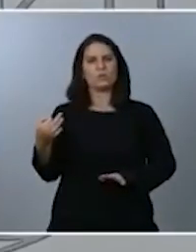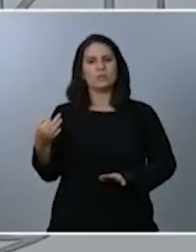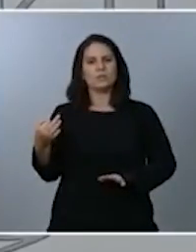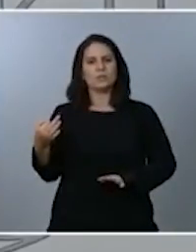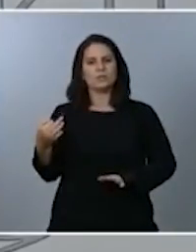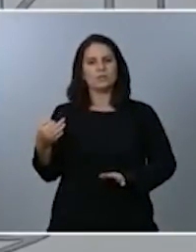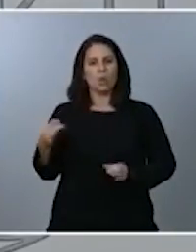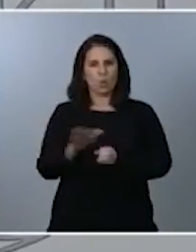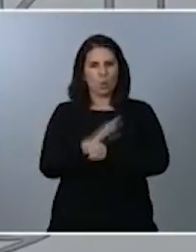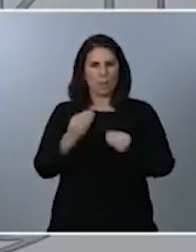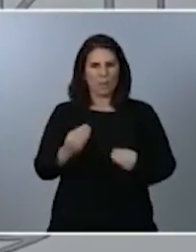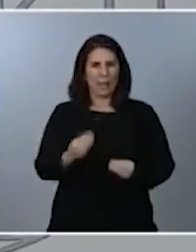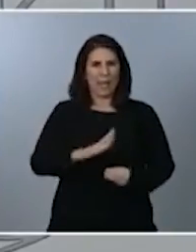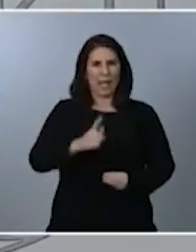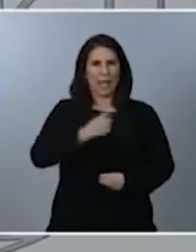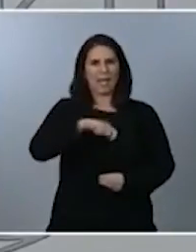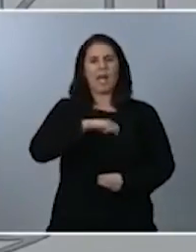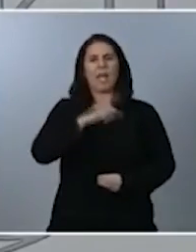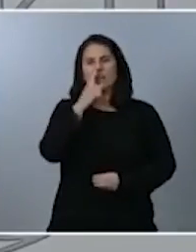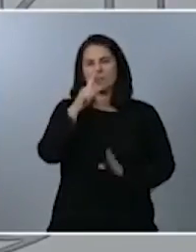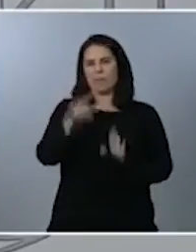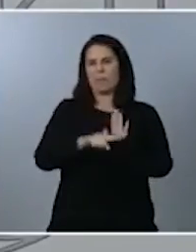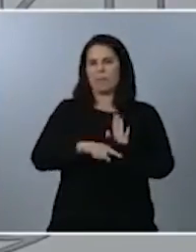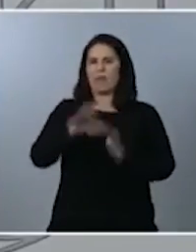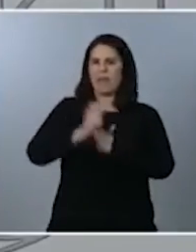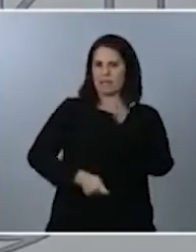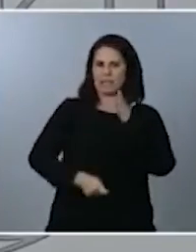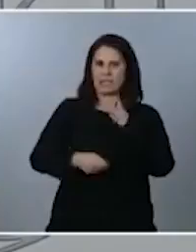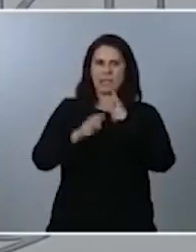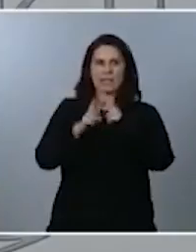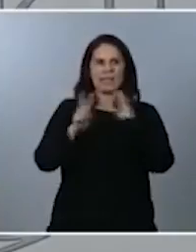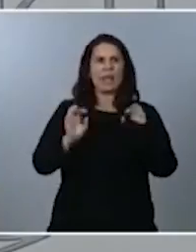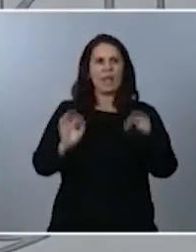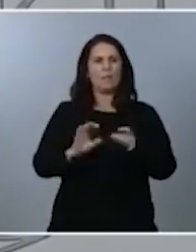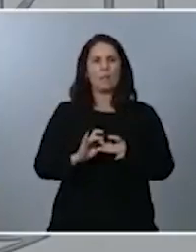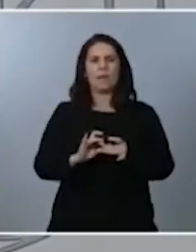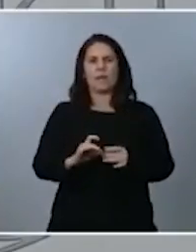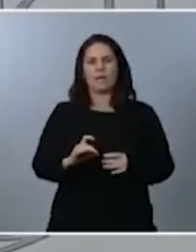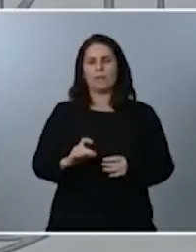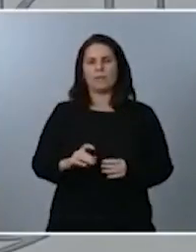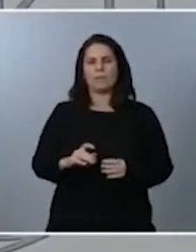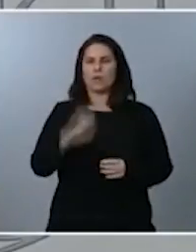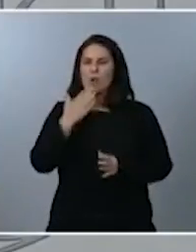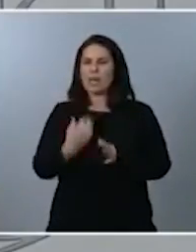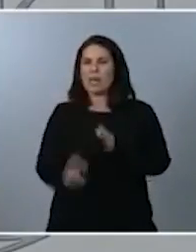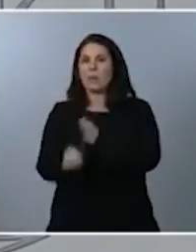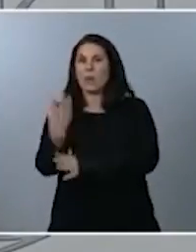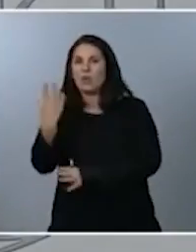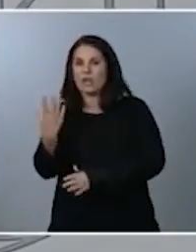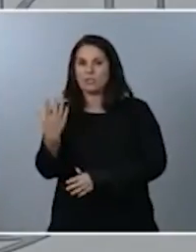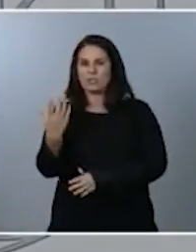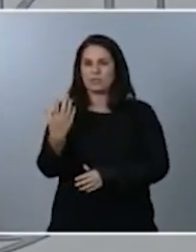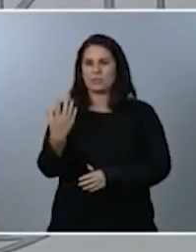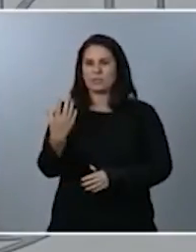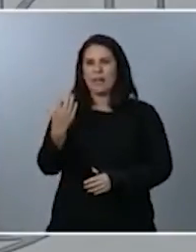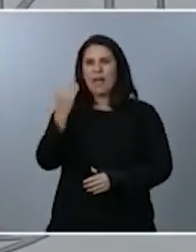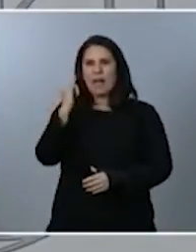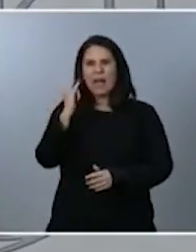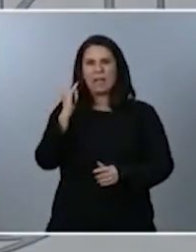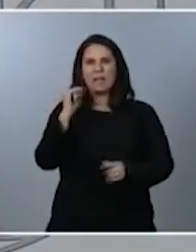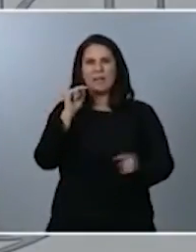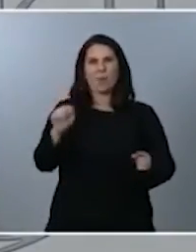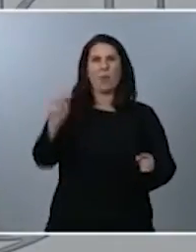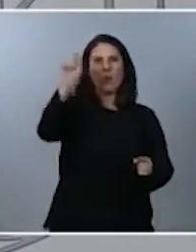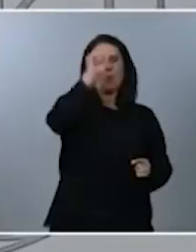medidas contundentes respecto a atajar los rebrotes que se producen de forma simétrica en diferentes partes del territorio.